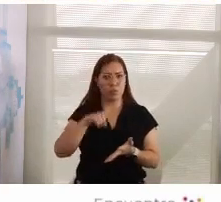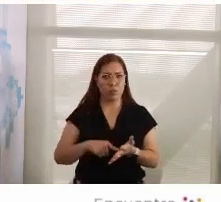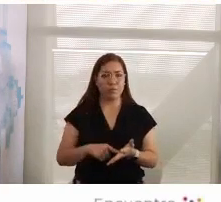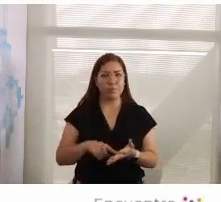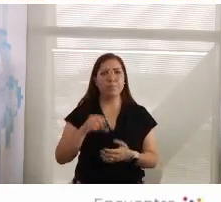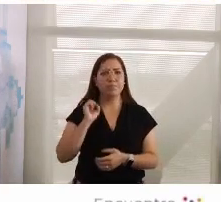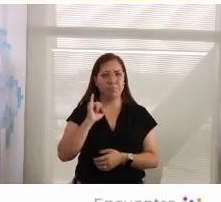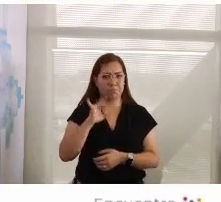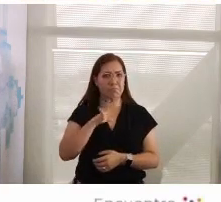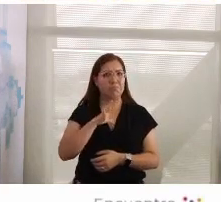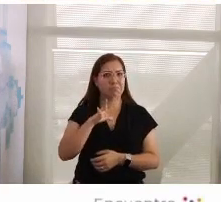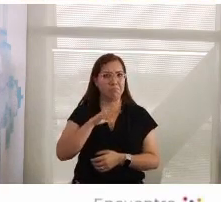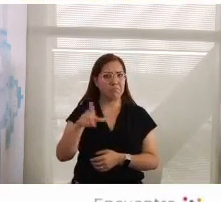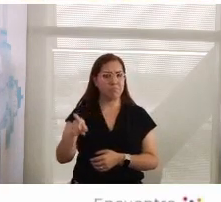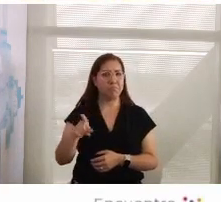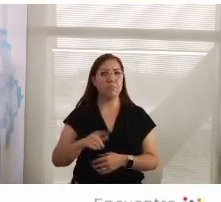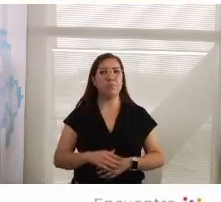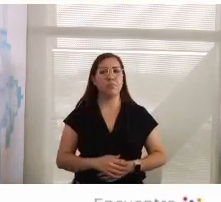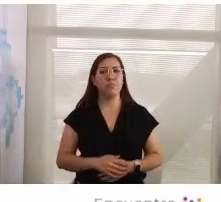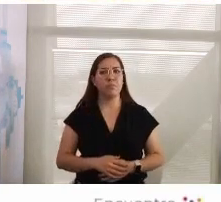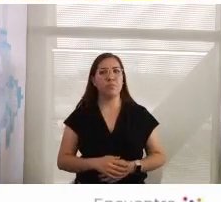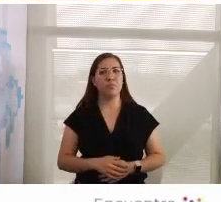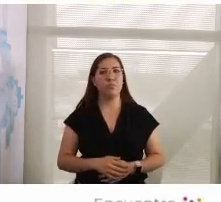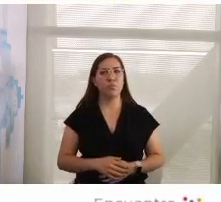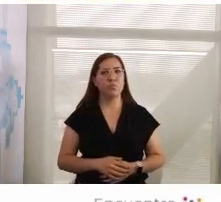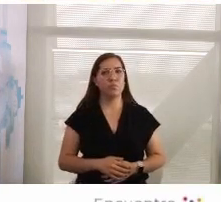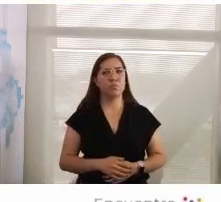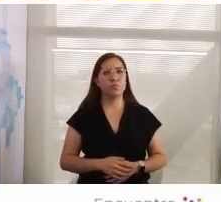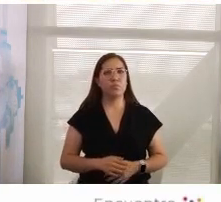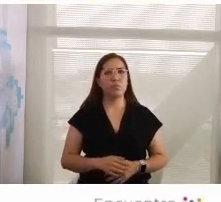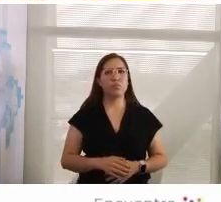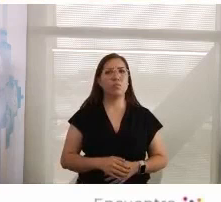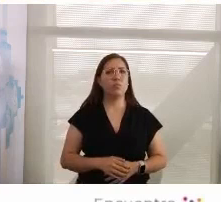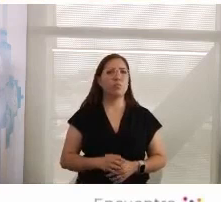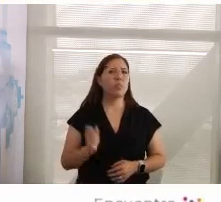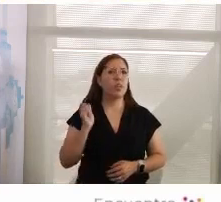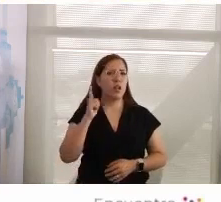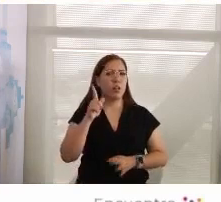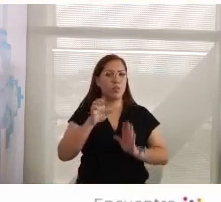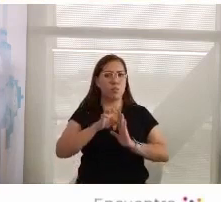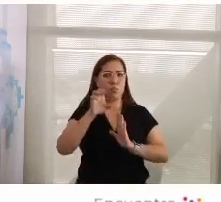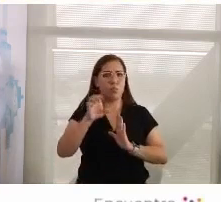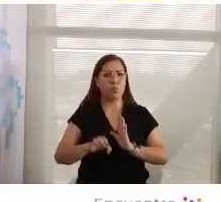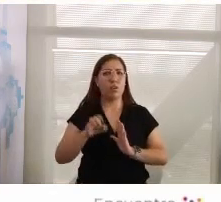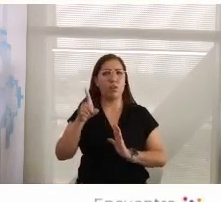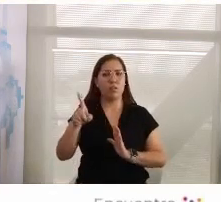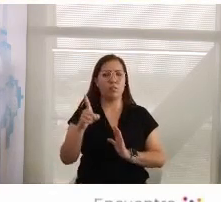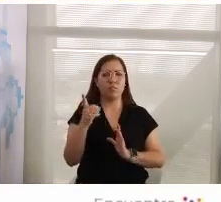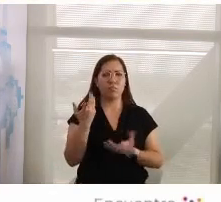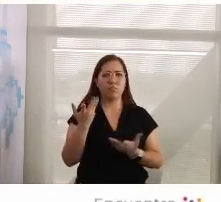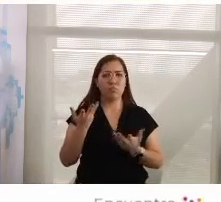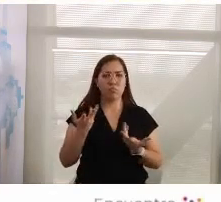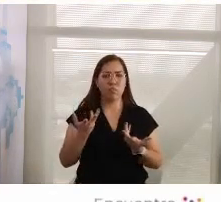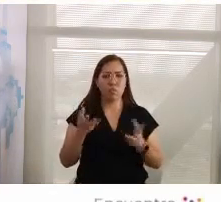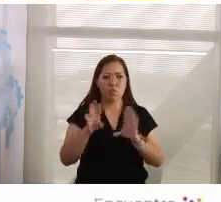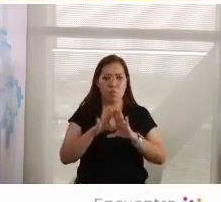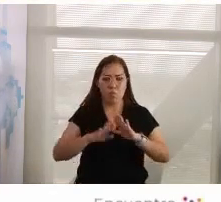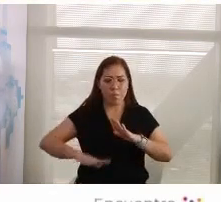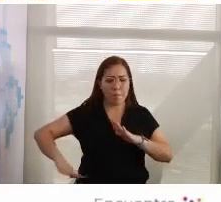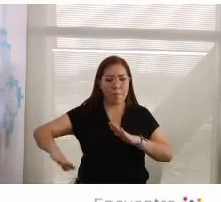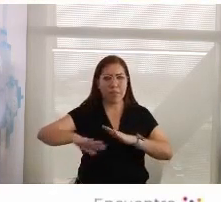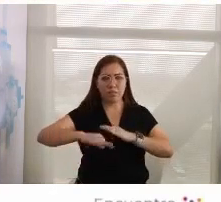sí existe algo como lo que llamo la infraestructura crítica de la democracia.